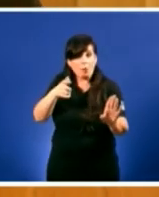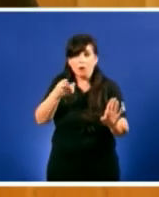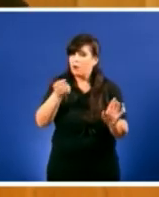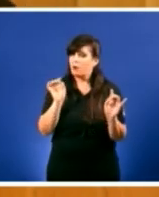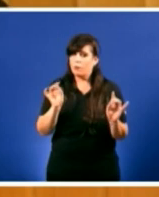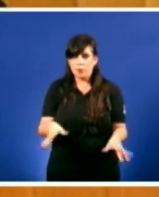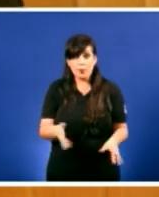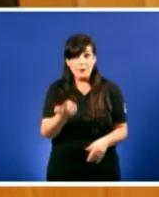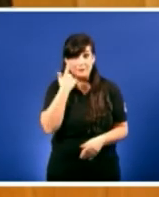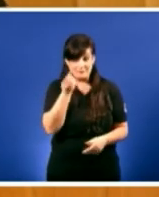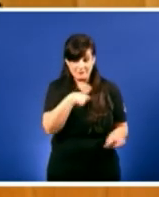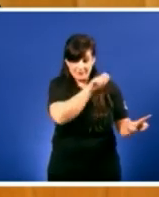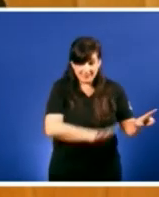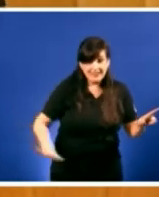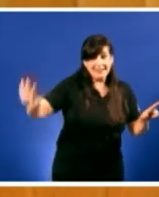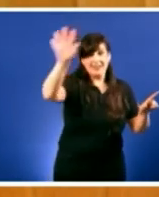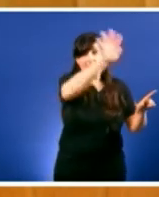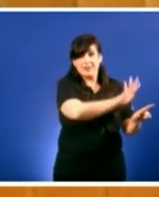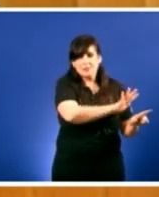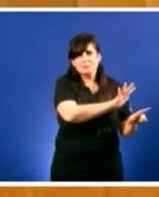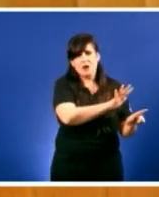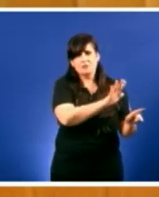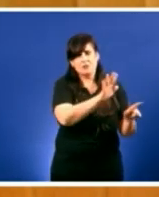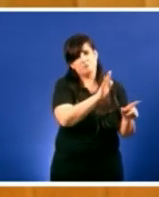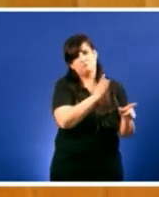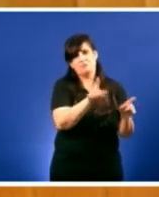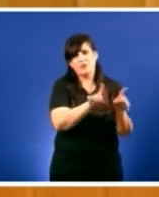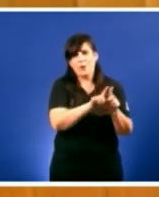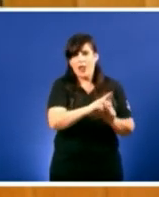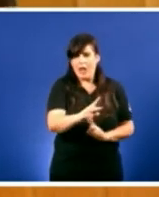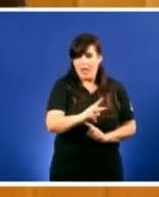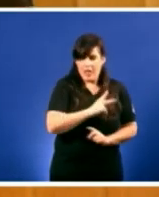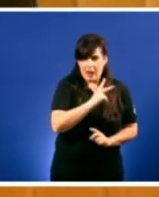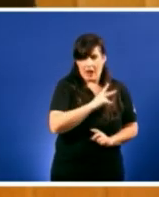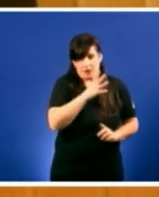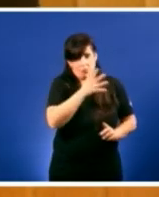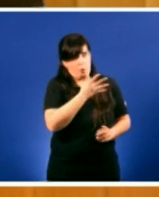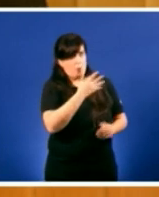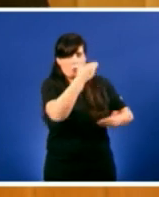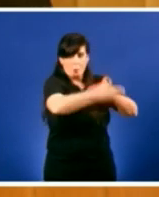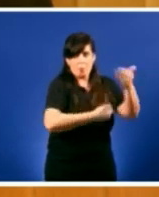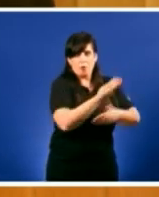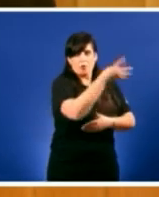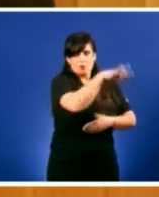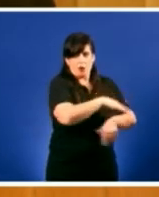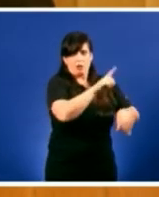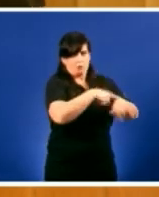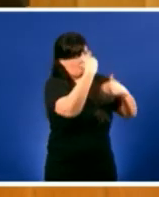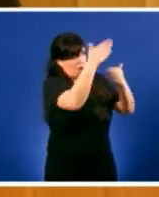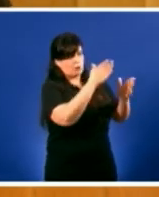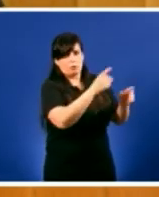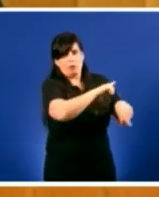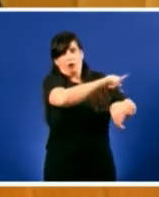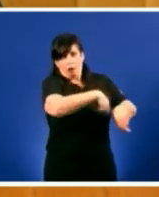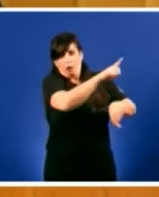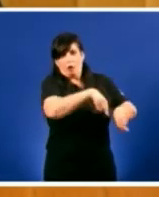ten tempo para movilizar a súa diplomacia contra o proceso catalán pero non ten tempo para denunciar a Noruega